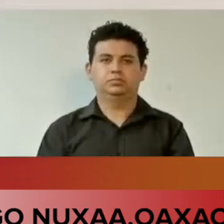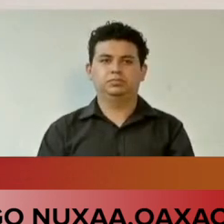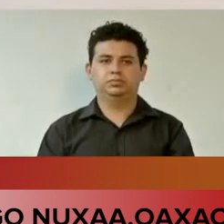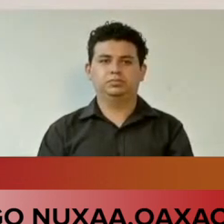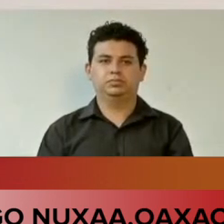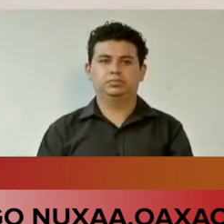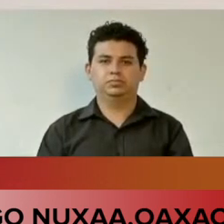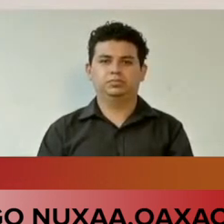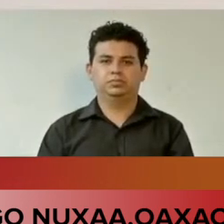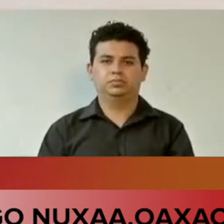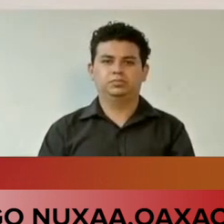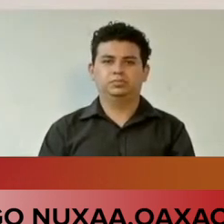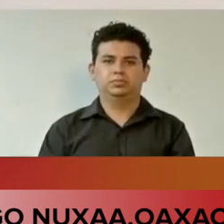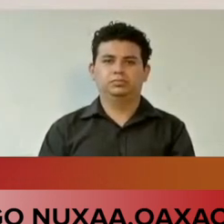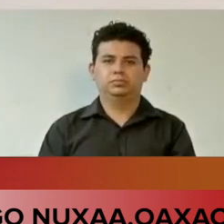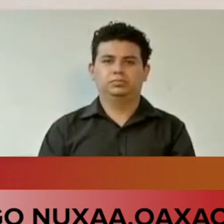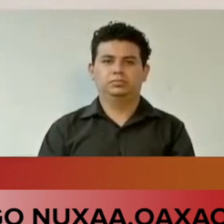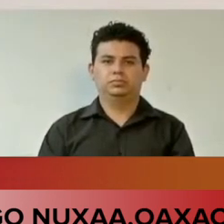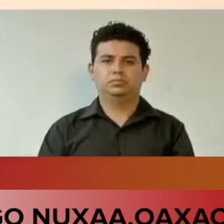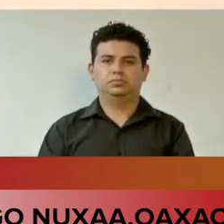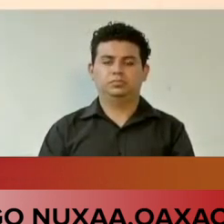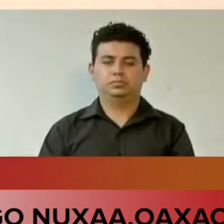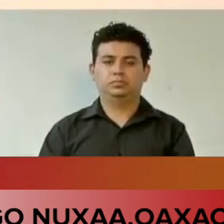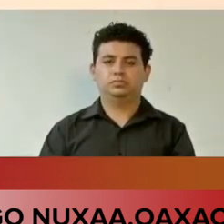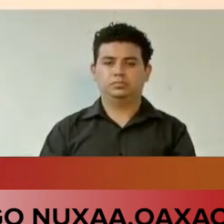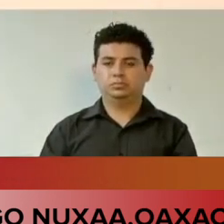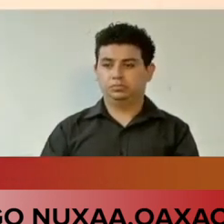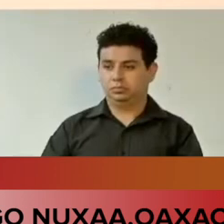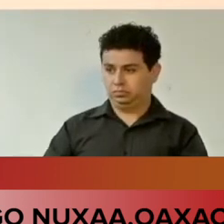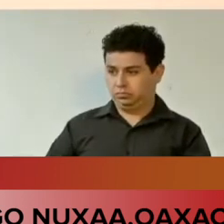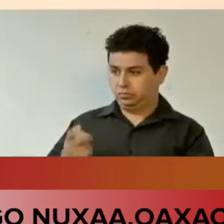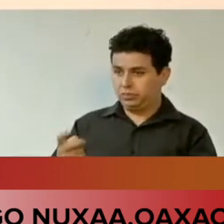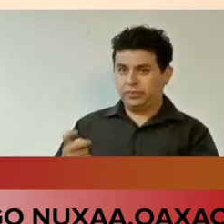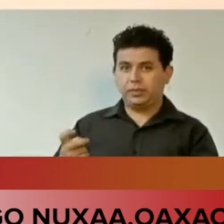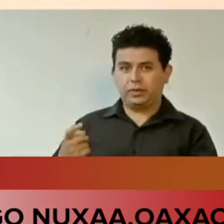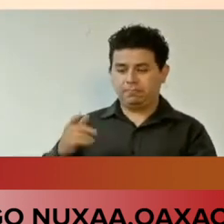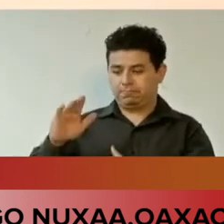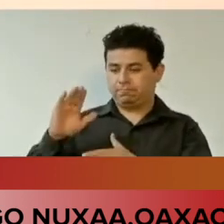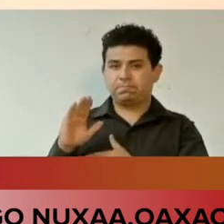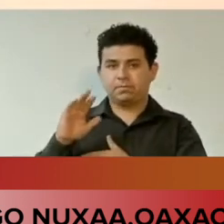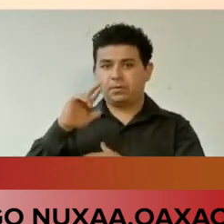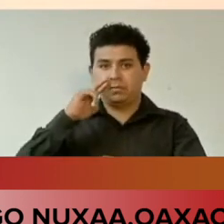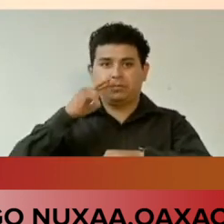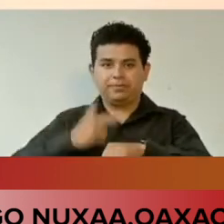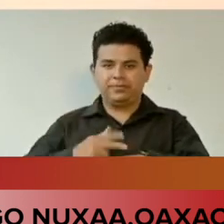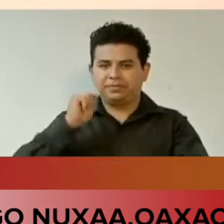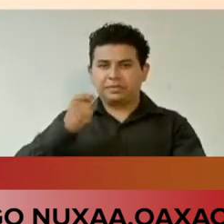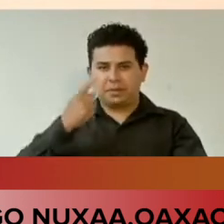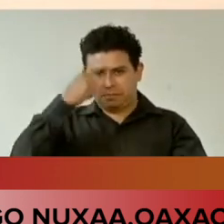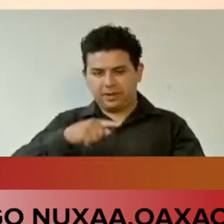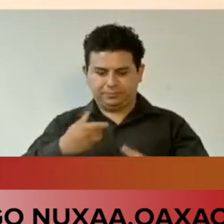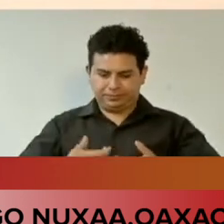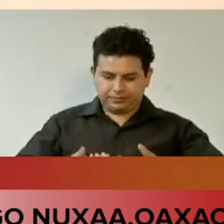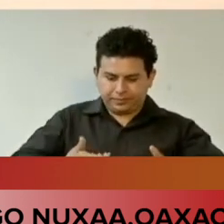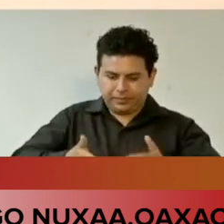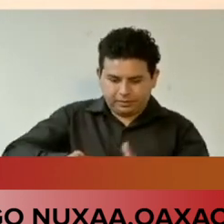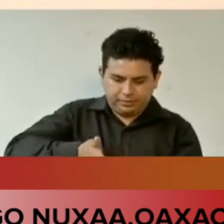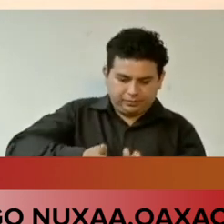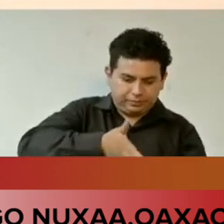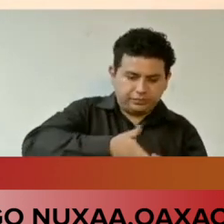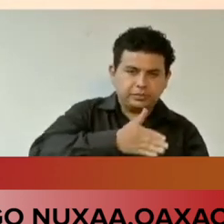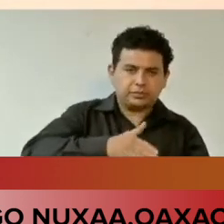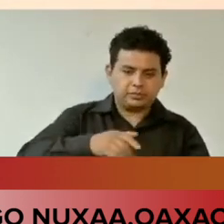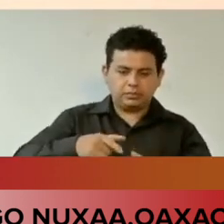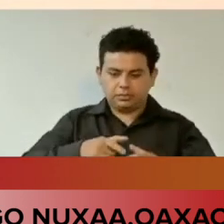un día adquirimos el compromiso de construir este tramo que nos comunica con San Andrés